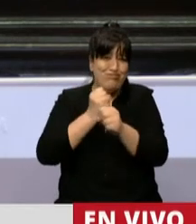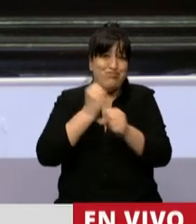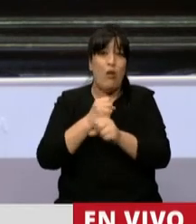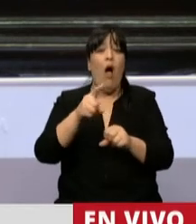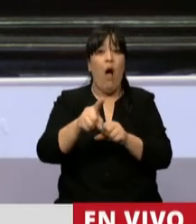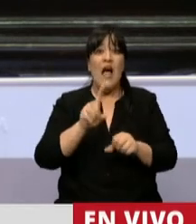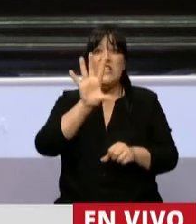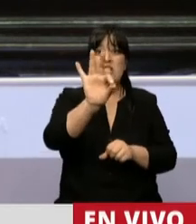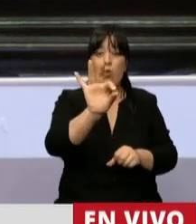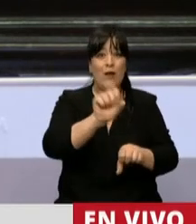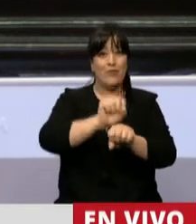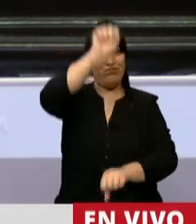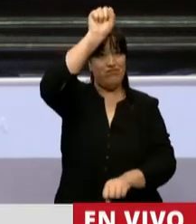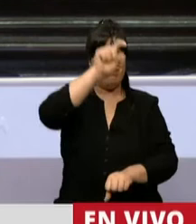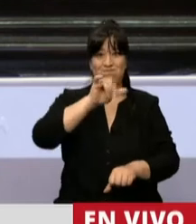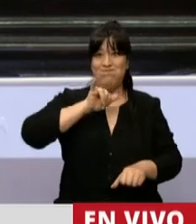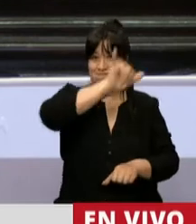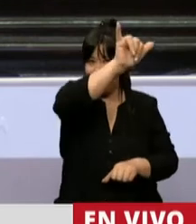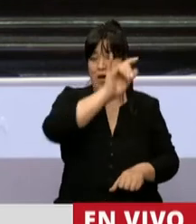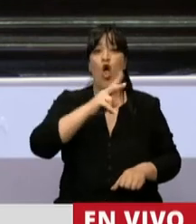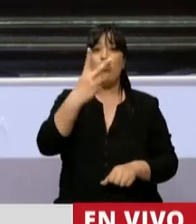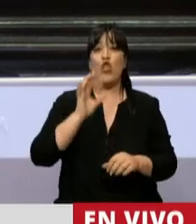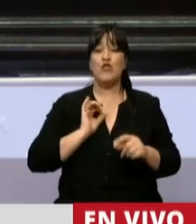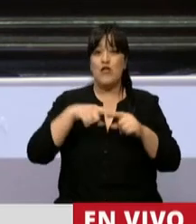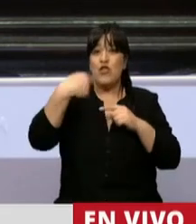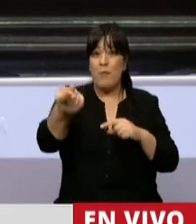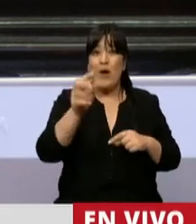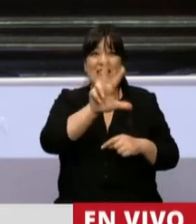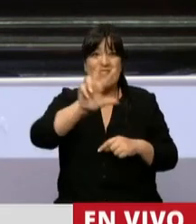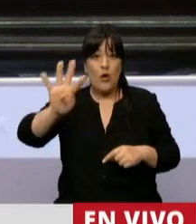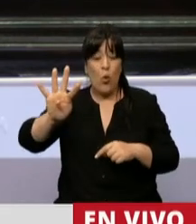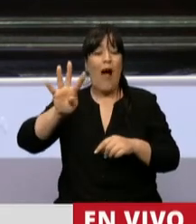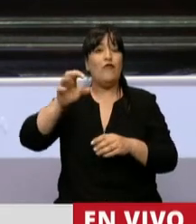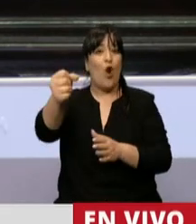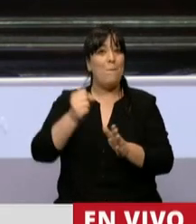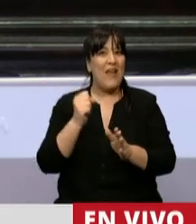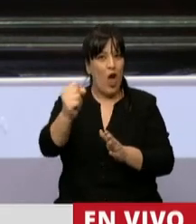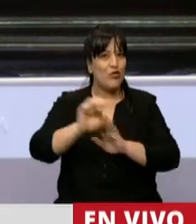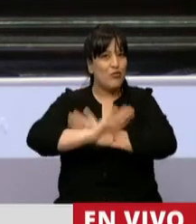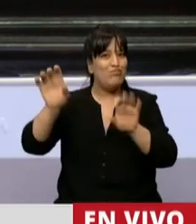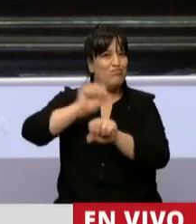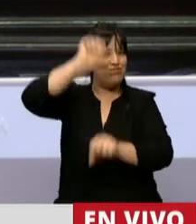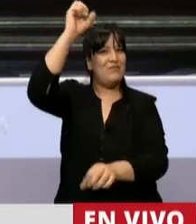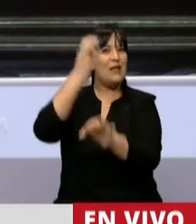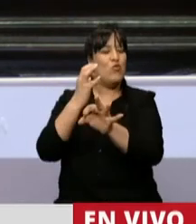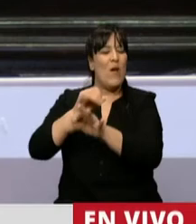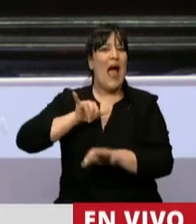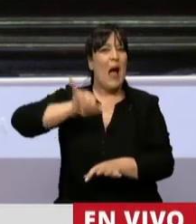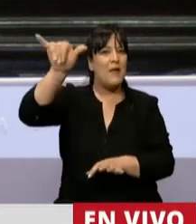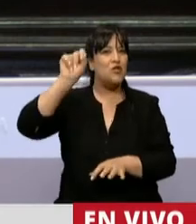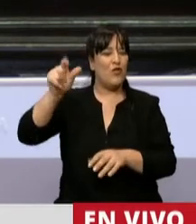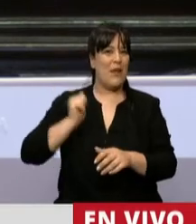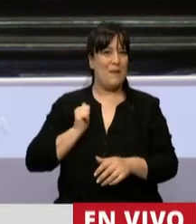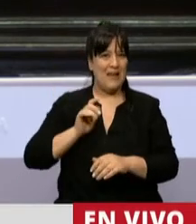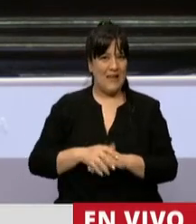quedó entre los 50 egresados como al Férez y dos años después, entre los 34 pilotos que egresaron de la Escuela de Aviación Militar ese